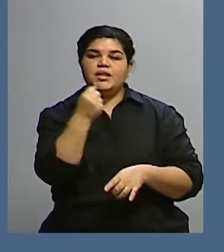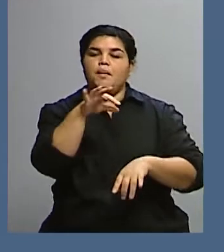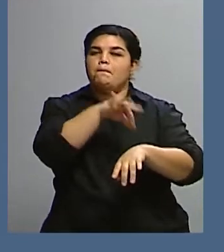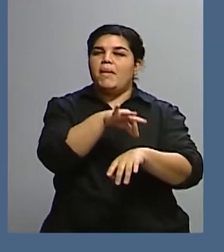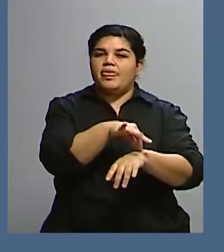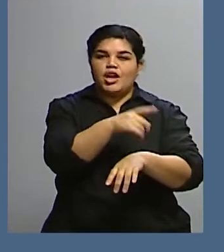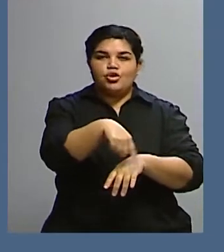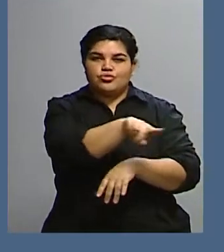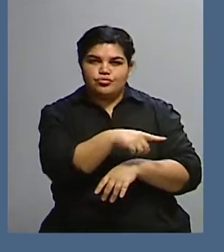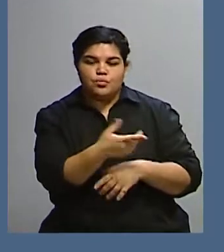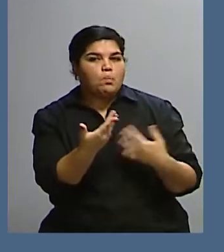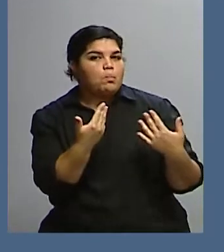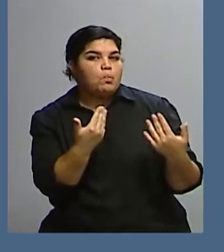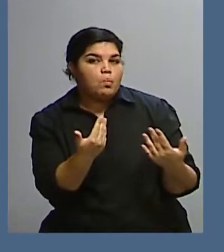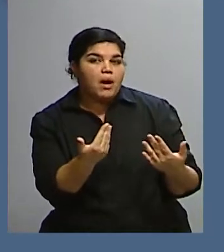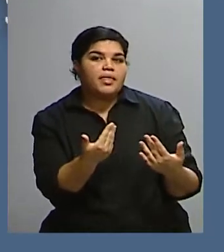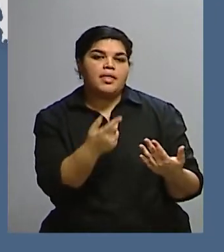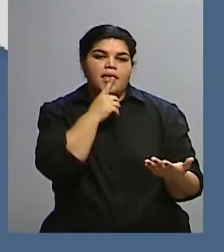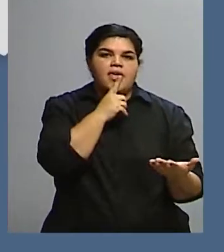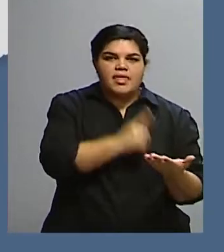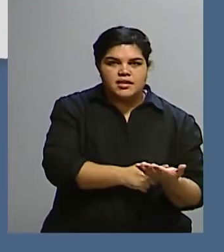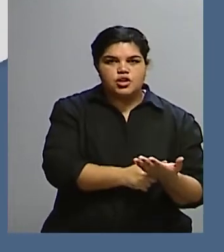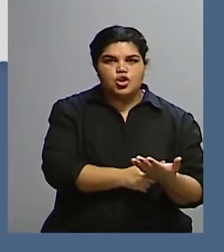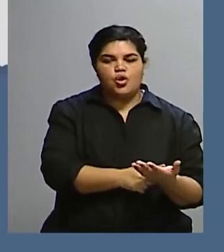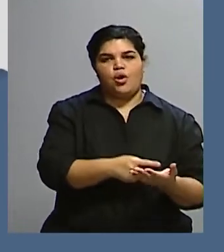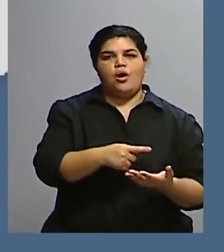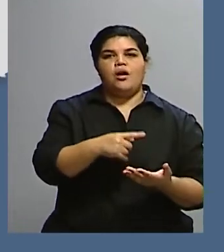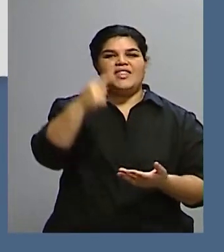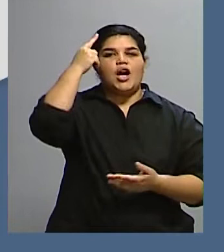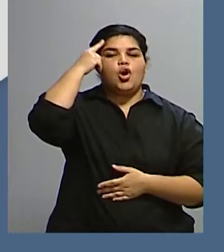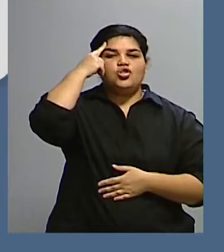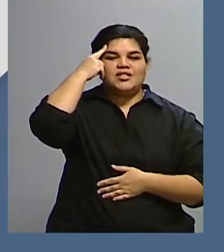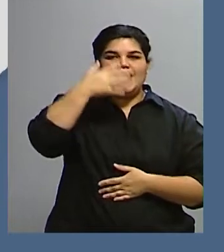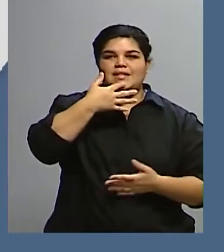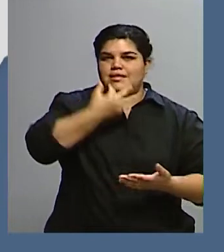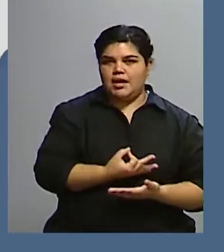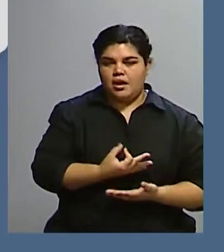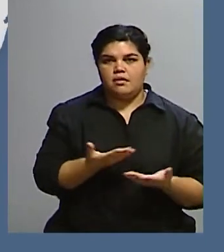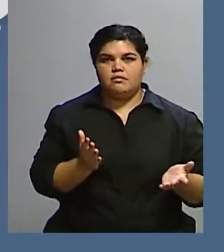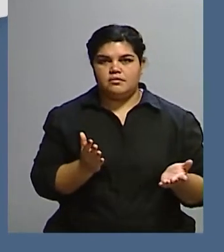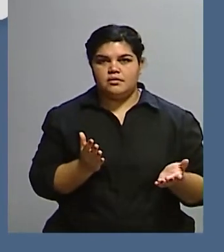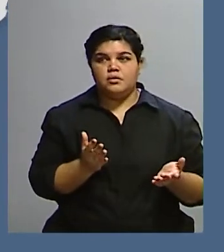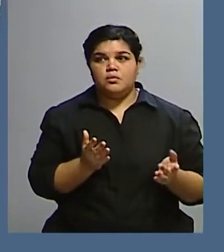definirse con objeción de conciencia. Entonces no ayudan, por ejemplo, en un